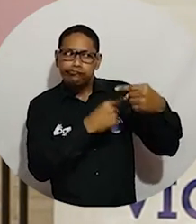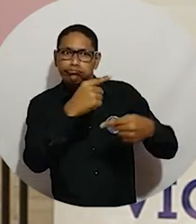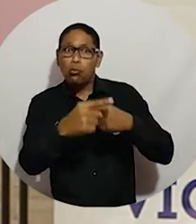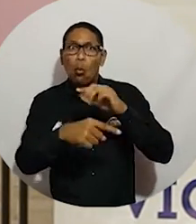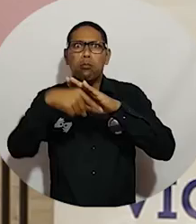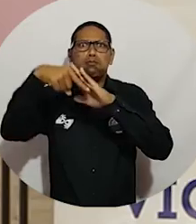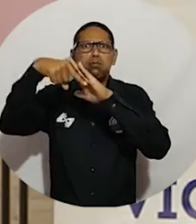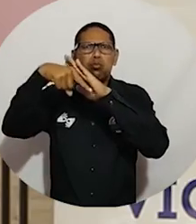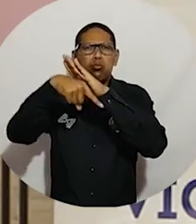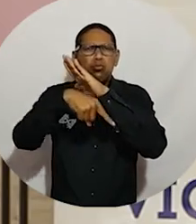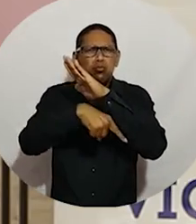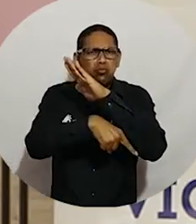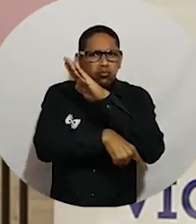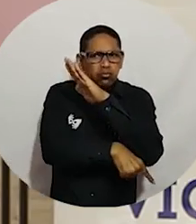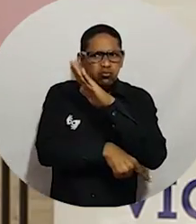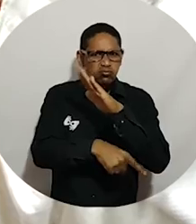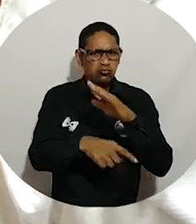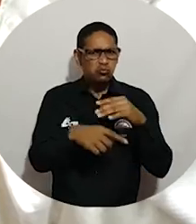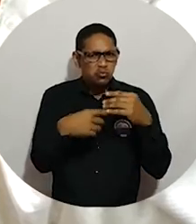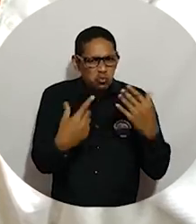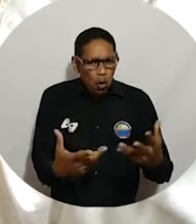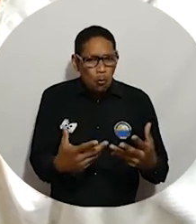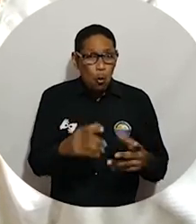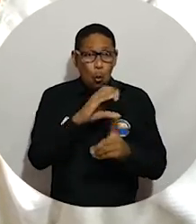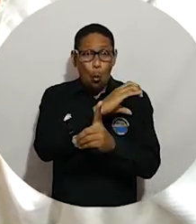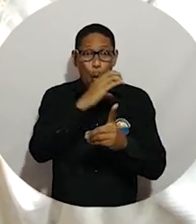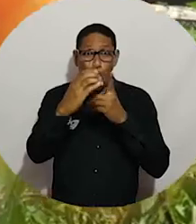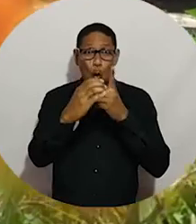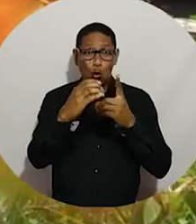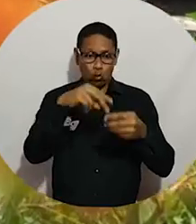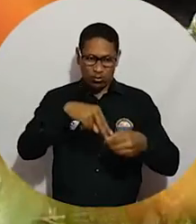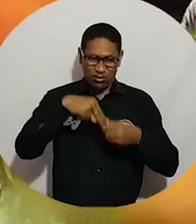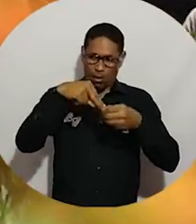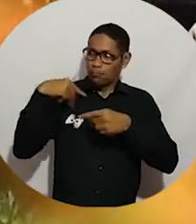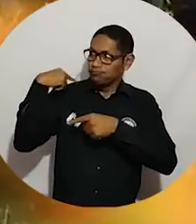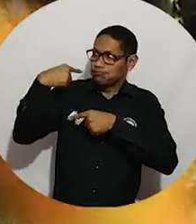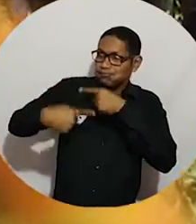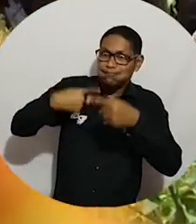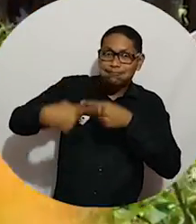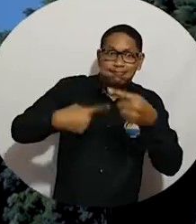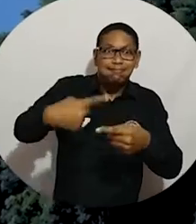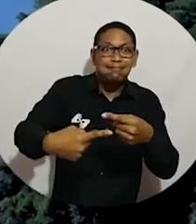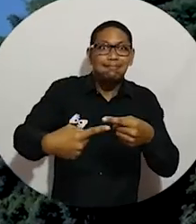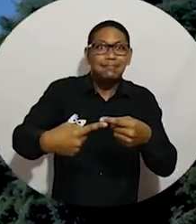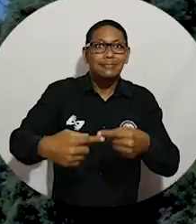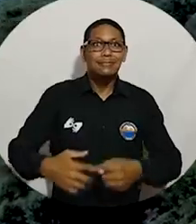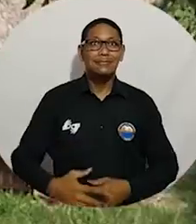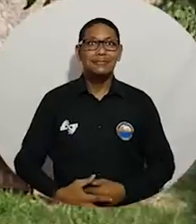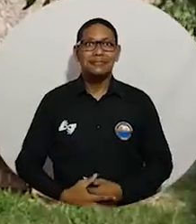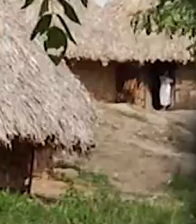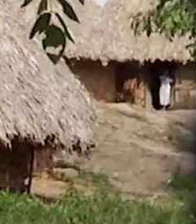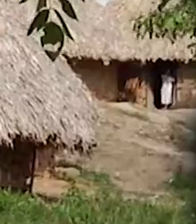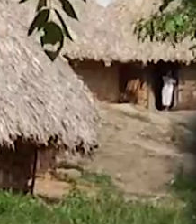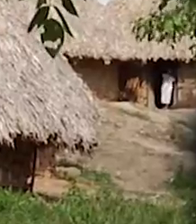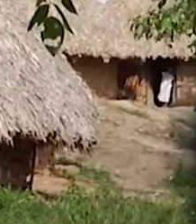significado, la profundidad sobre lo que viene siendo el patrimonio cultural indígena de la Sierra Nevada.